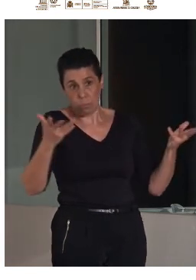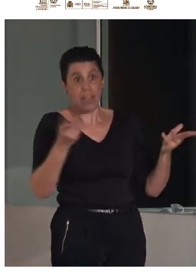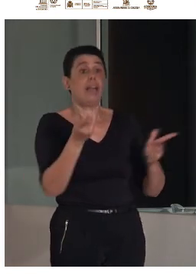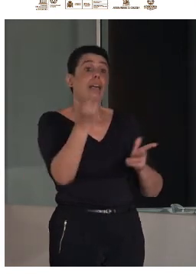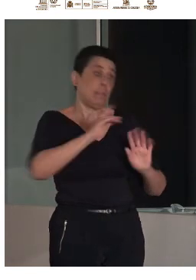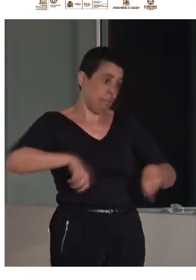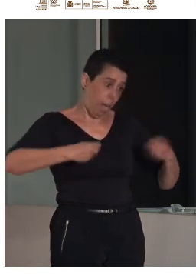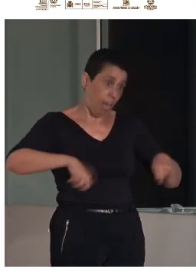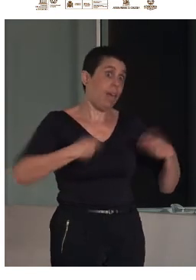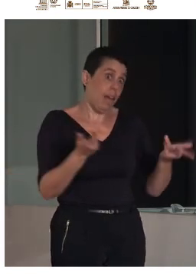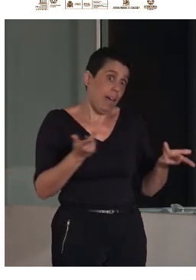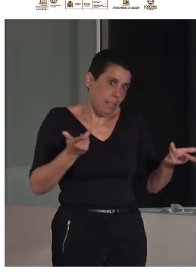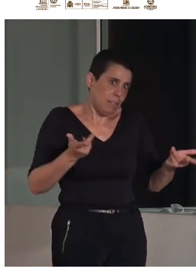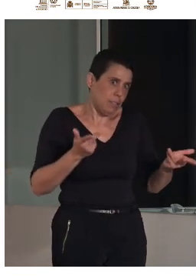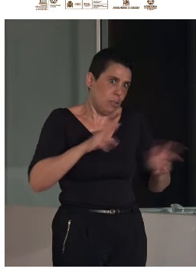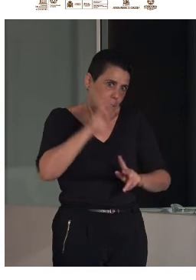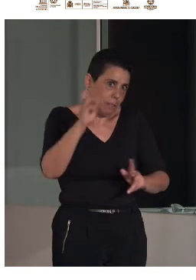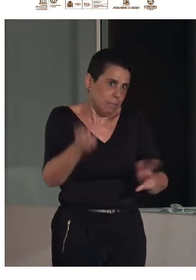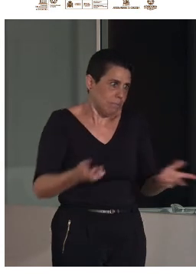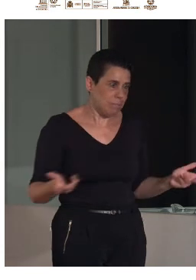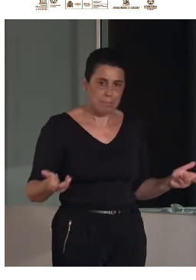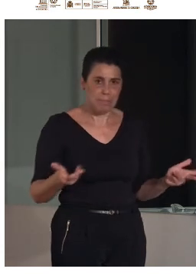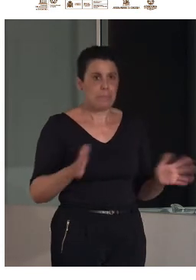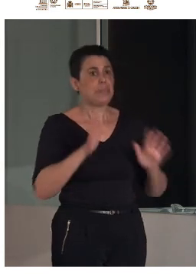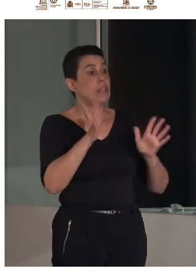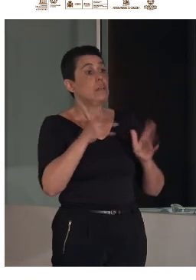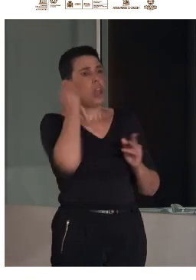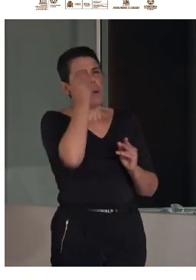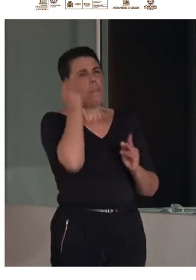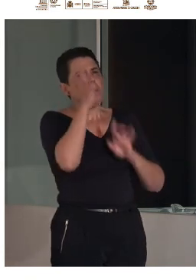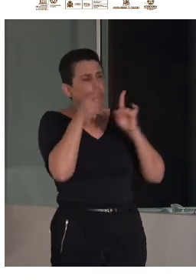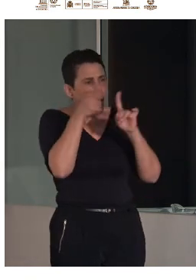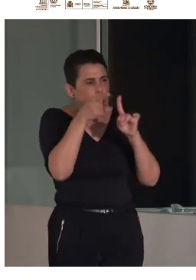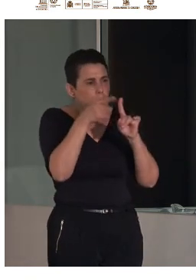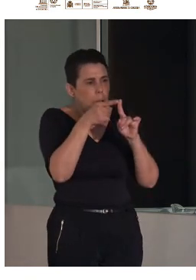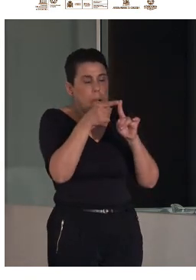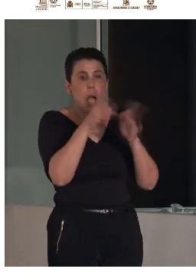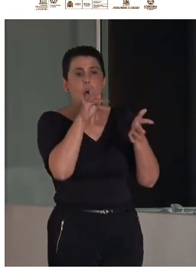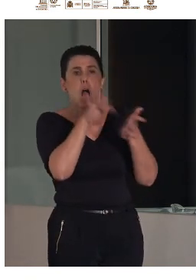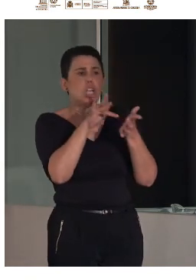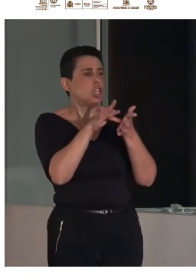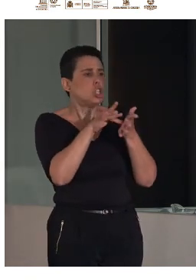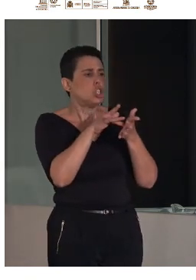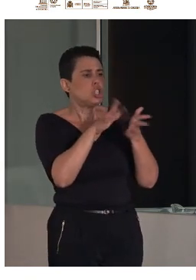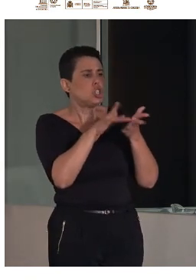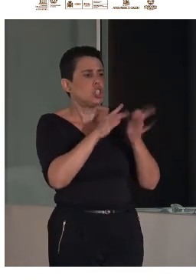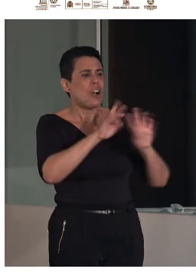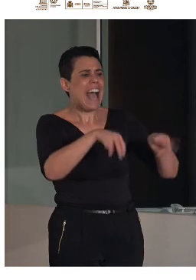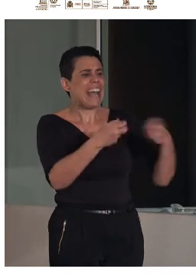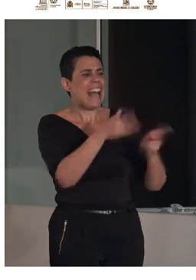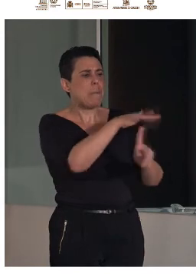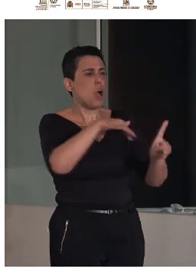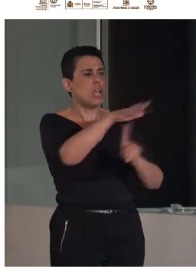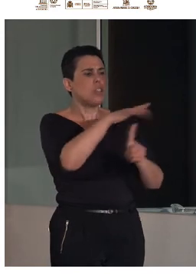también son muy diversos pero efectivamente no tenemos que pensar siempre que cuando hablamos de intervención en el entorno tenemos que liarnos a